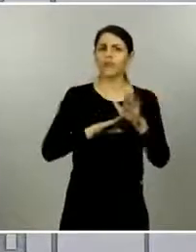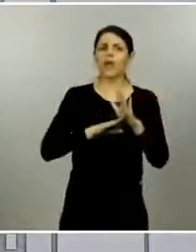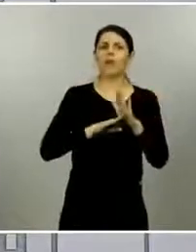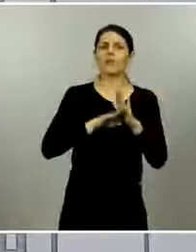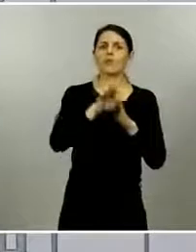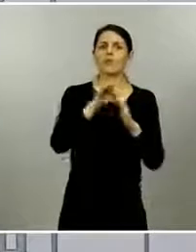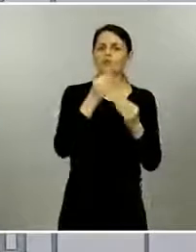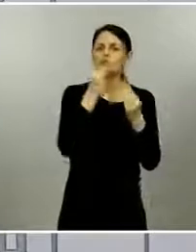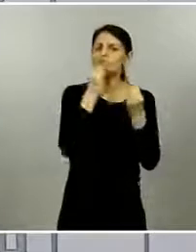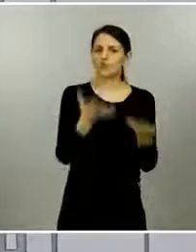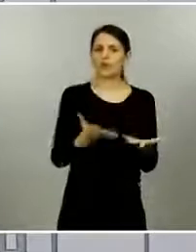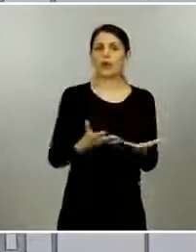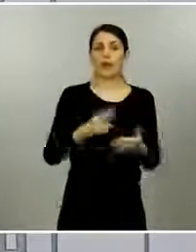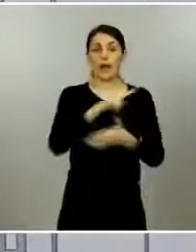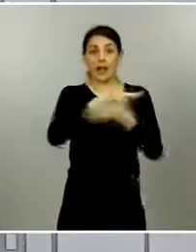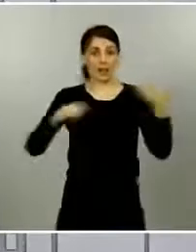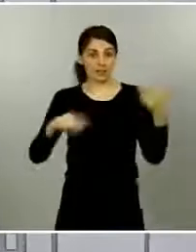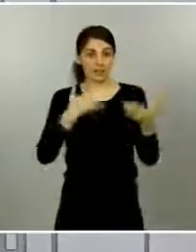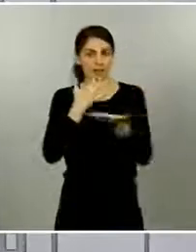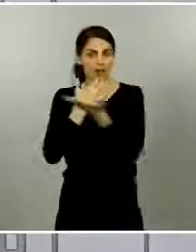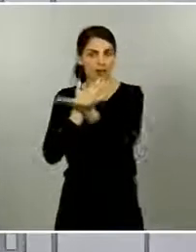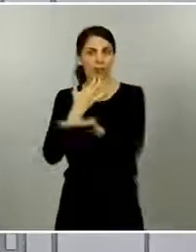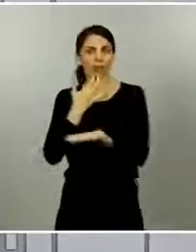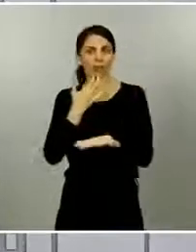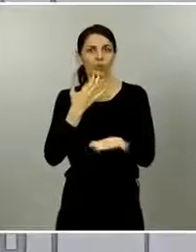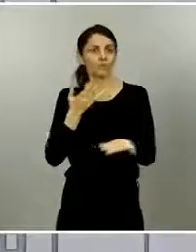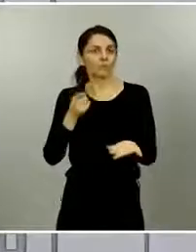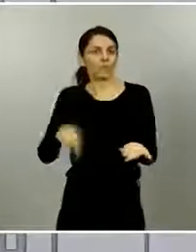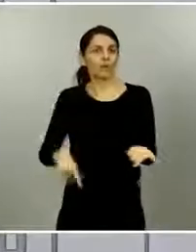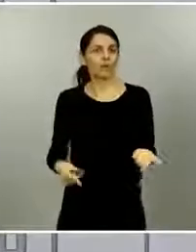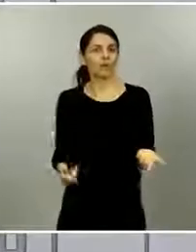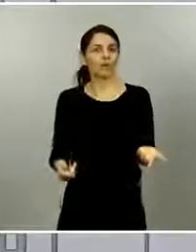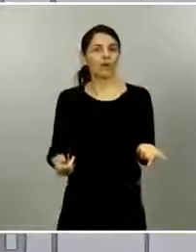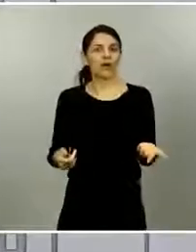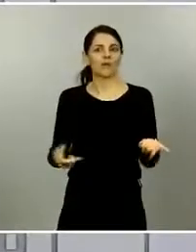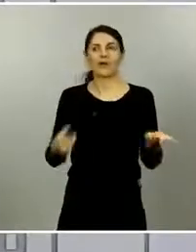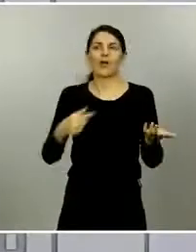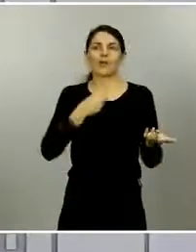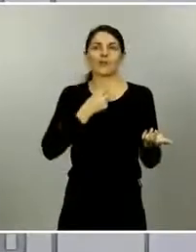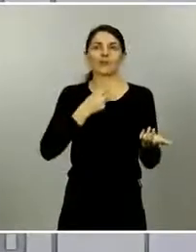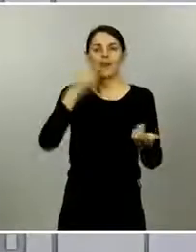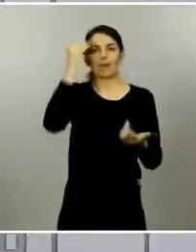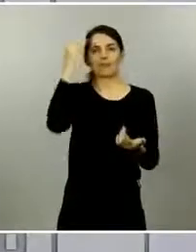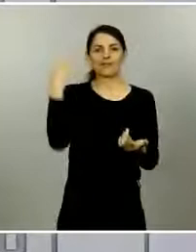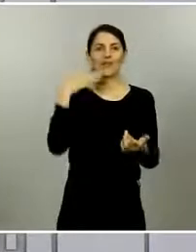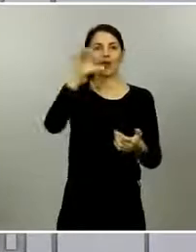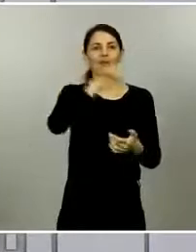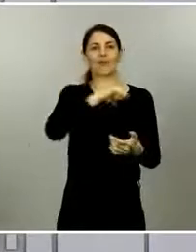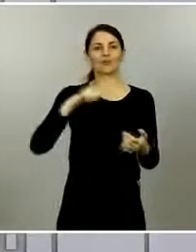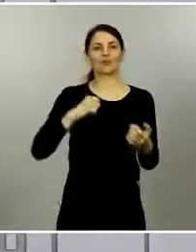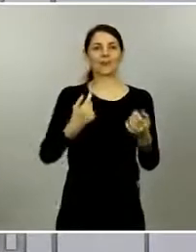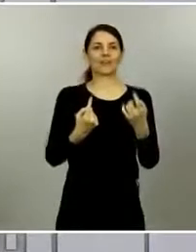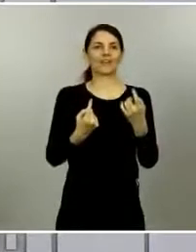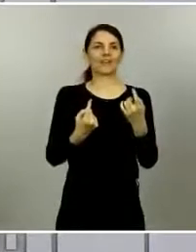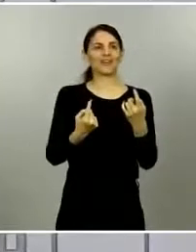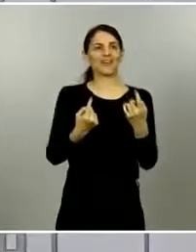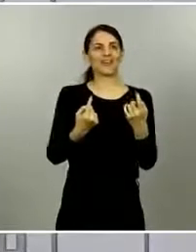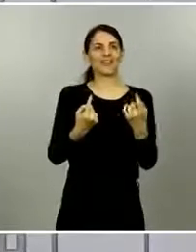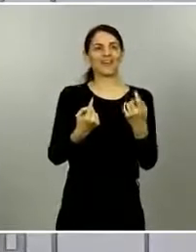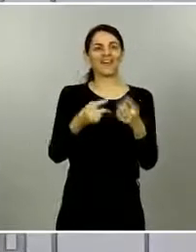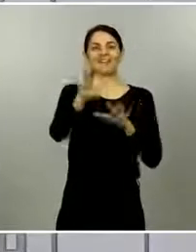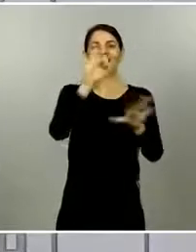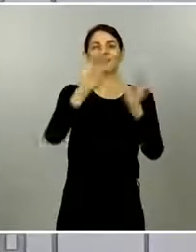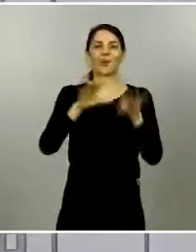evoluciones realmente buenas Galicia por ejemplo no me gustaría que piensen que estoy seleccionando algunas por mayor